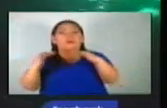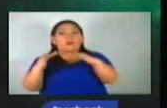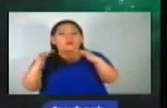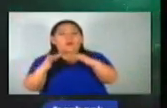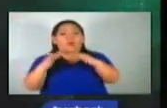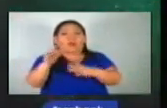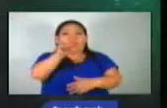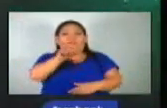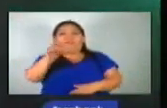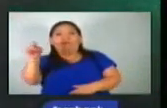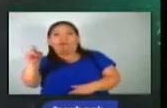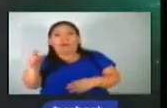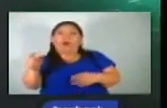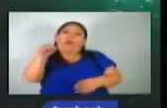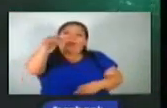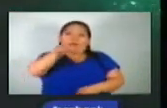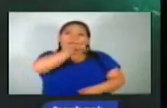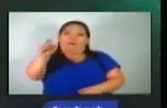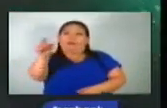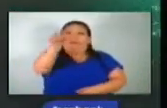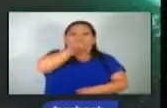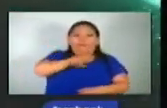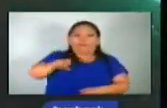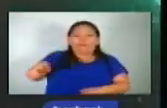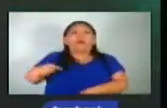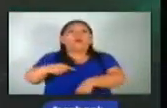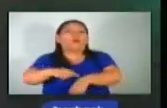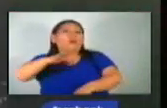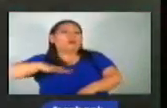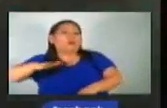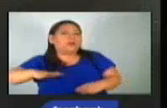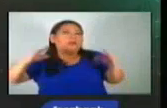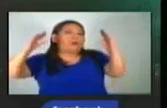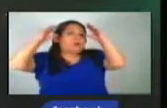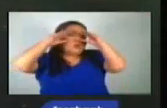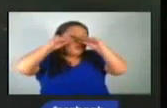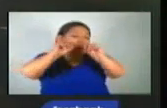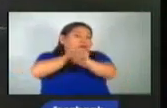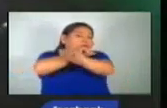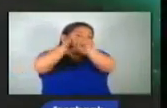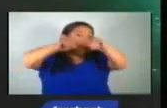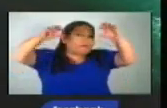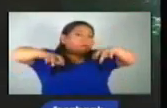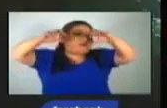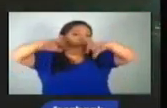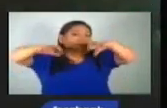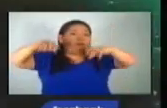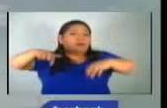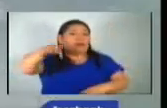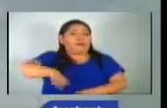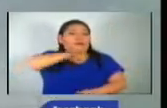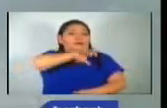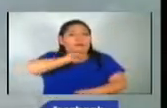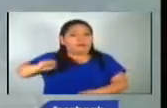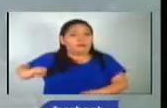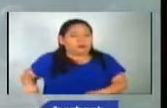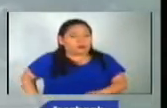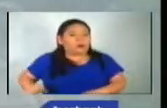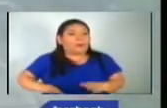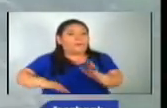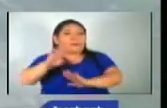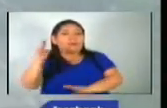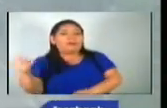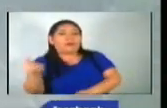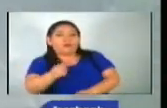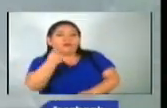la semana e inicios de la próxima, sobre todo en horas de la tarde, noche y madrugada, en territorio salvadoreño. Mientras tanto, especialistas